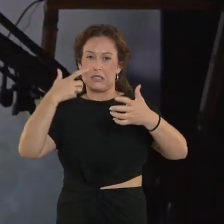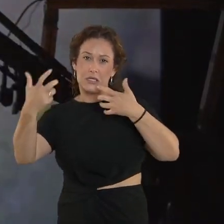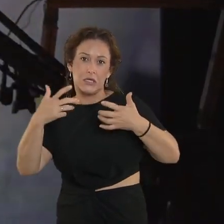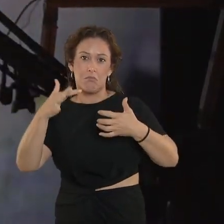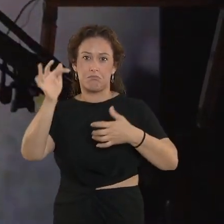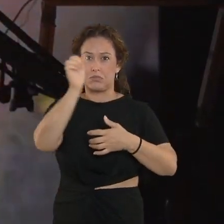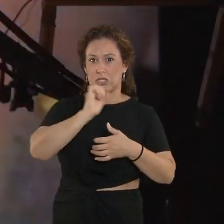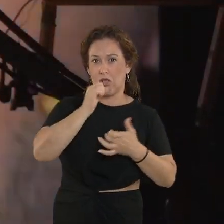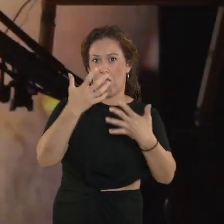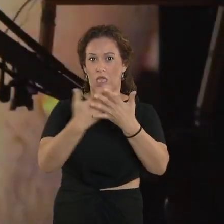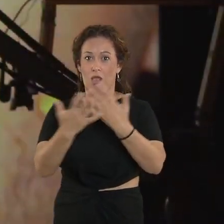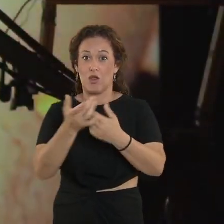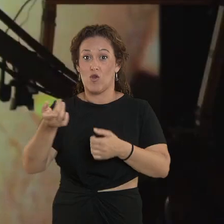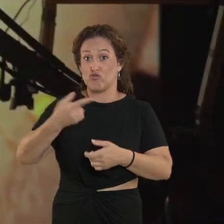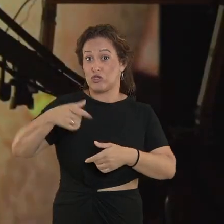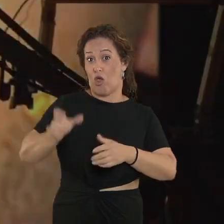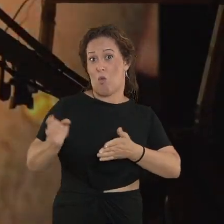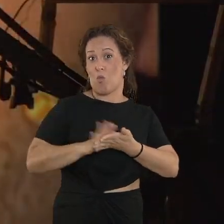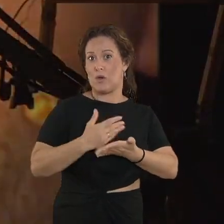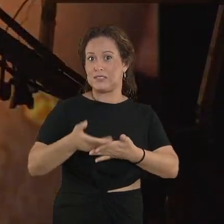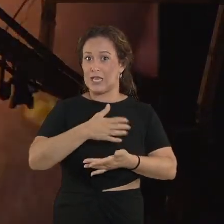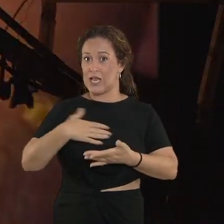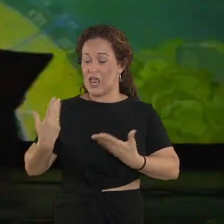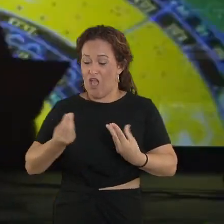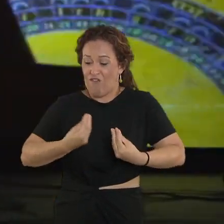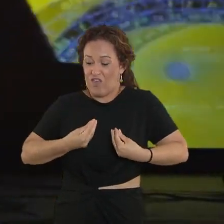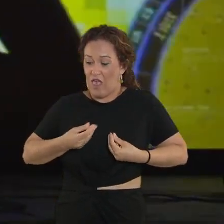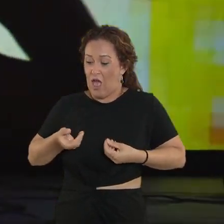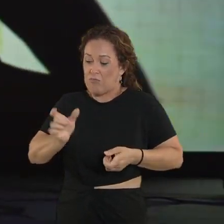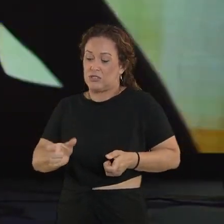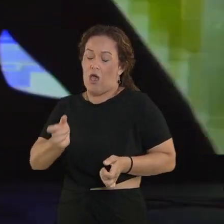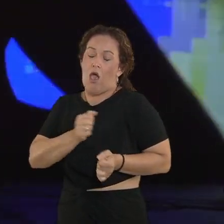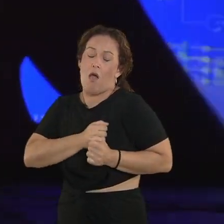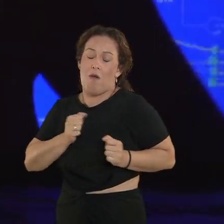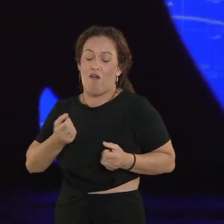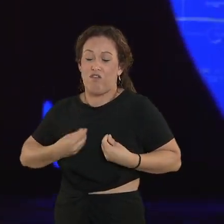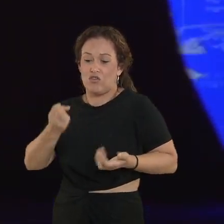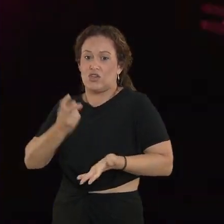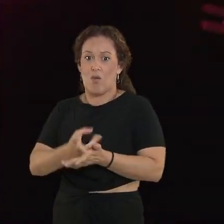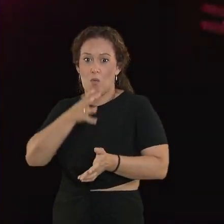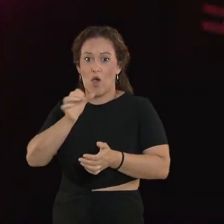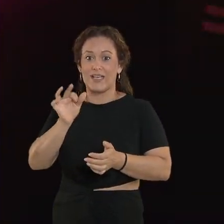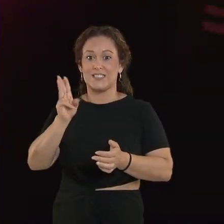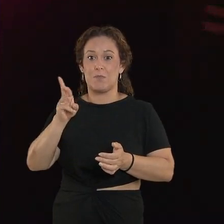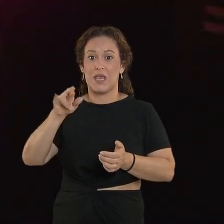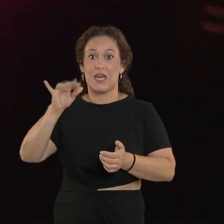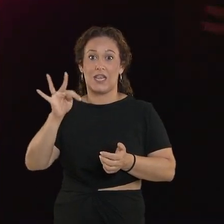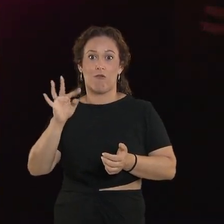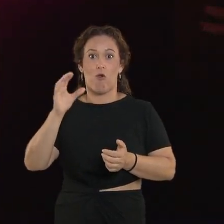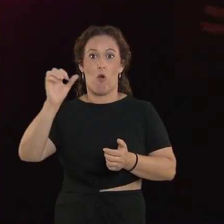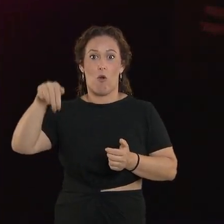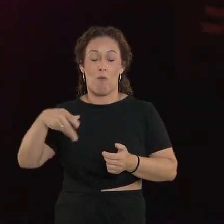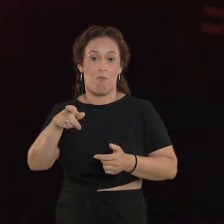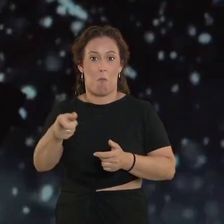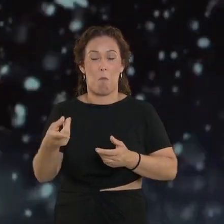art y el concierto, nuestro poeta buscará devolverle la vida a su amada con la ayuda de Spiritcom. Esta máquina virtual